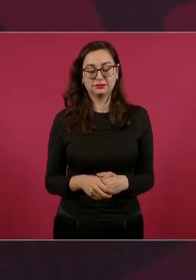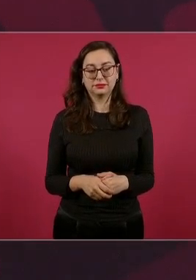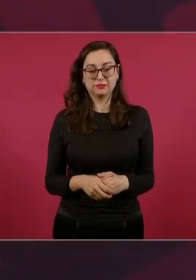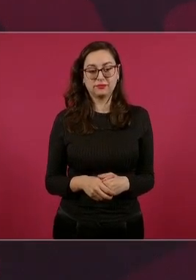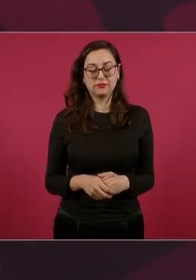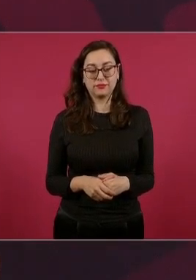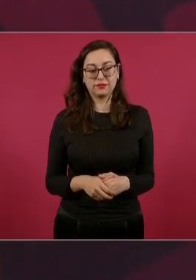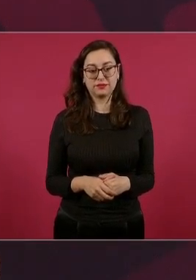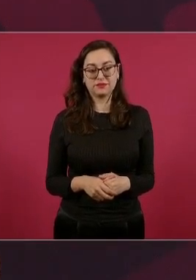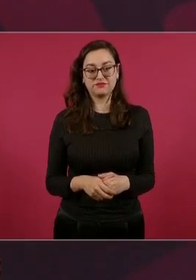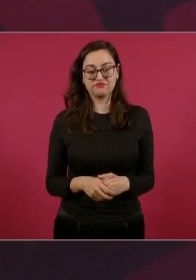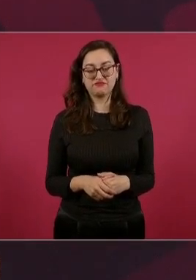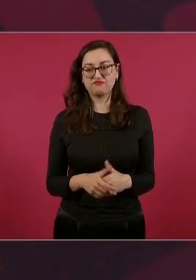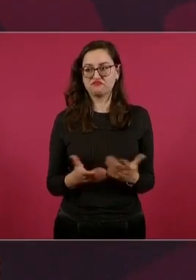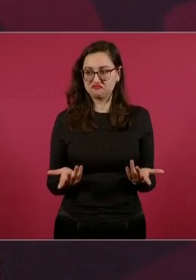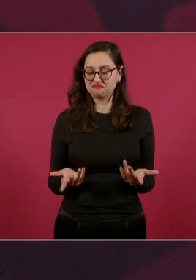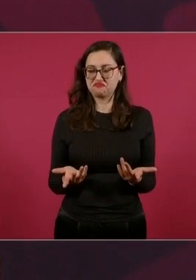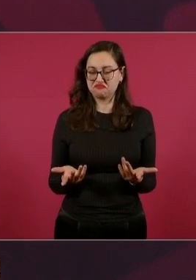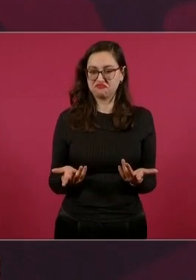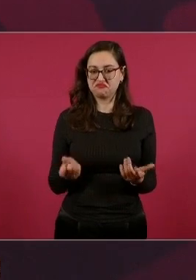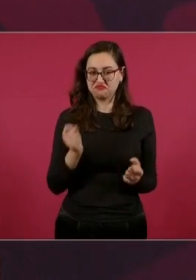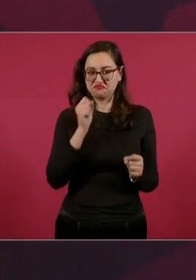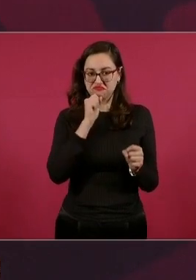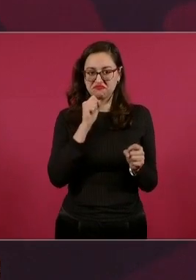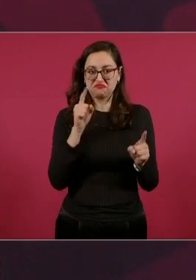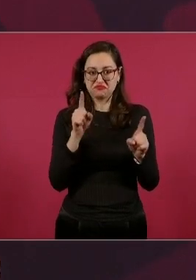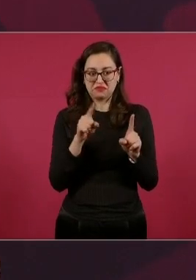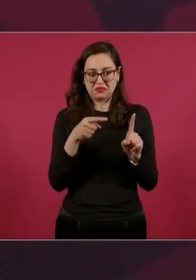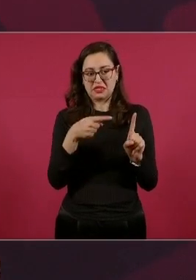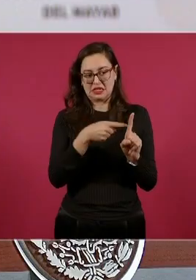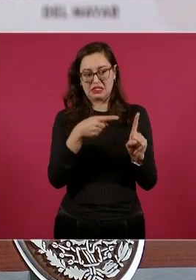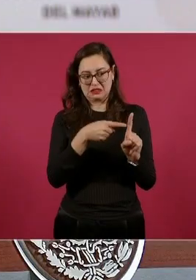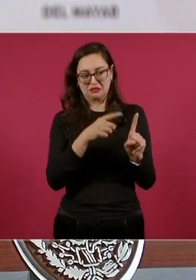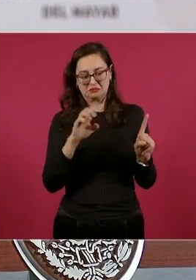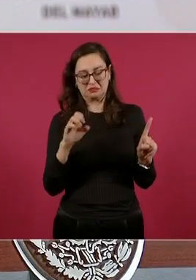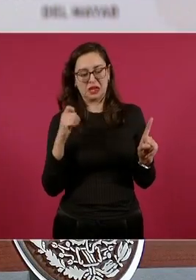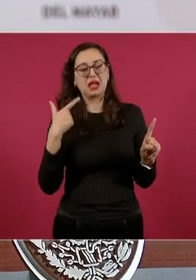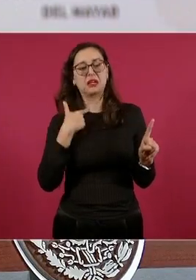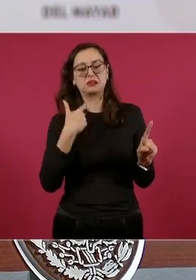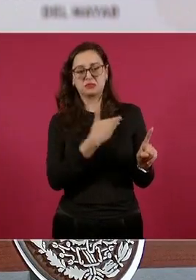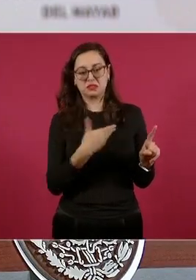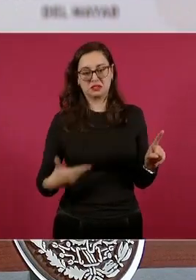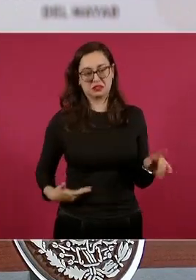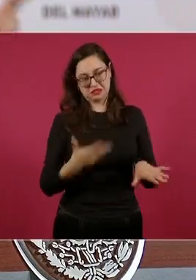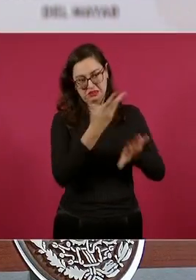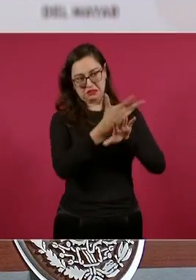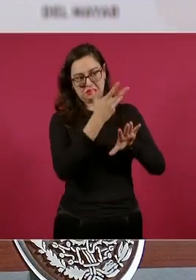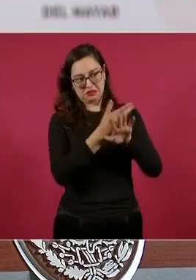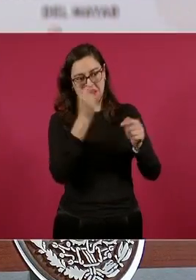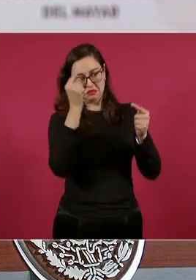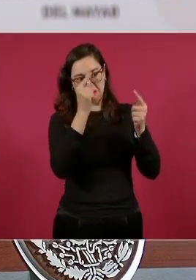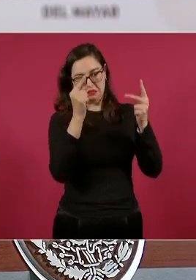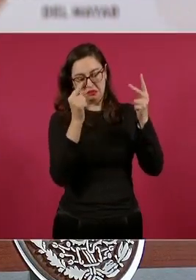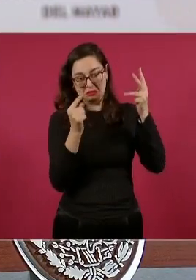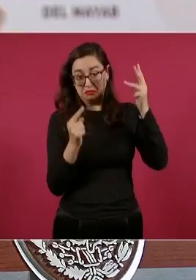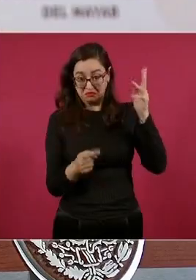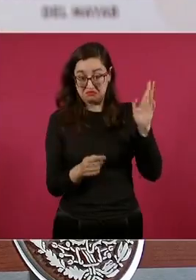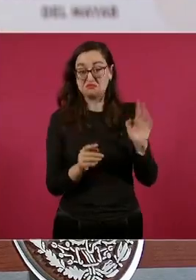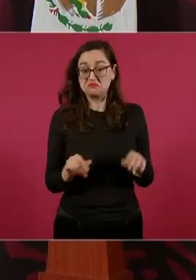Y otras cosas que hizo también el expresidente Carter. Fíjense que a él no se le dio